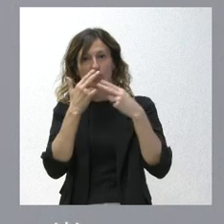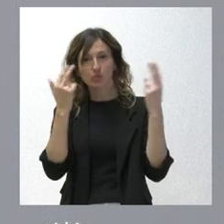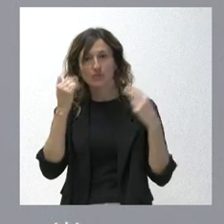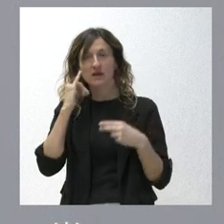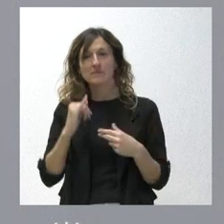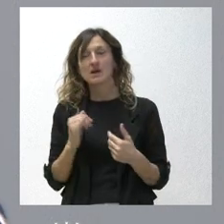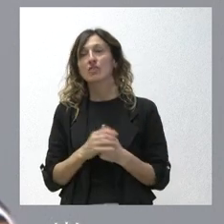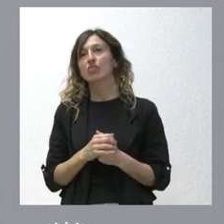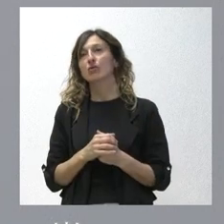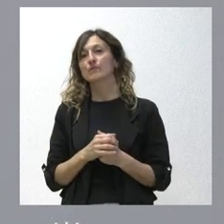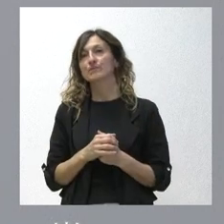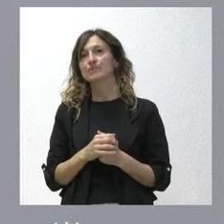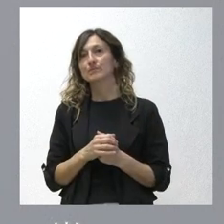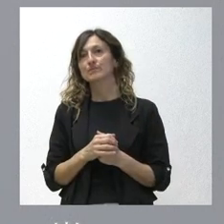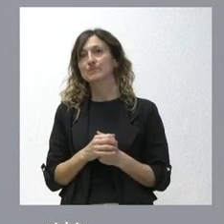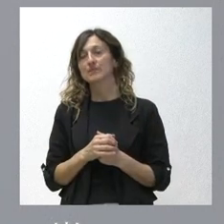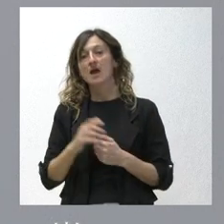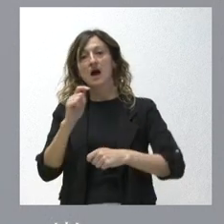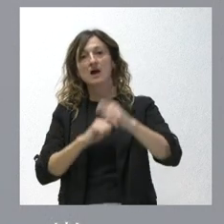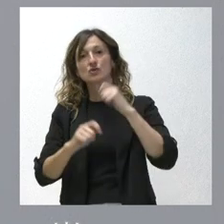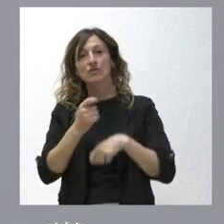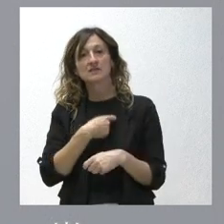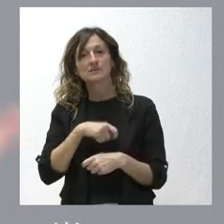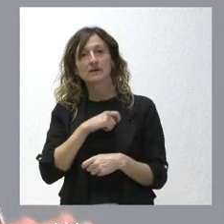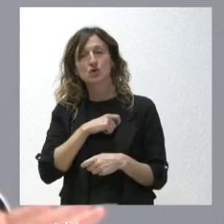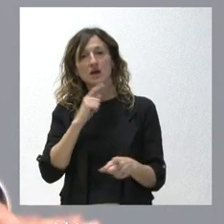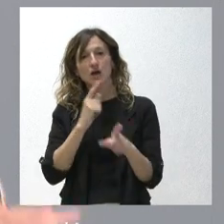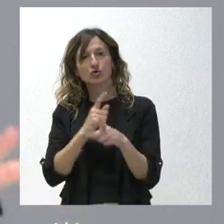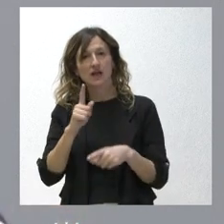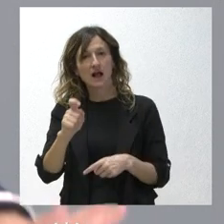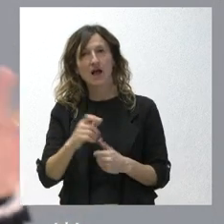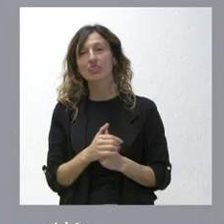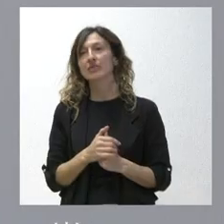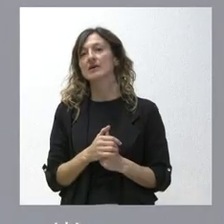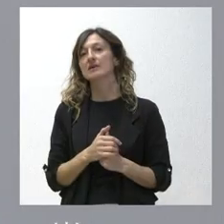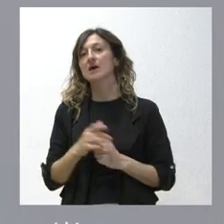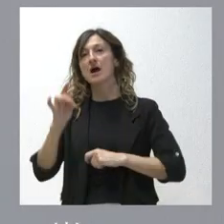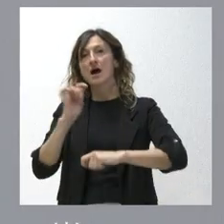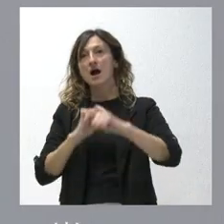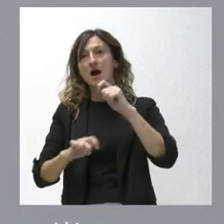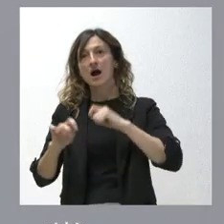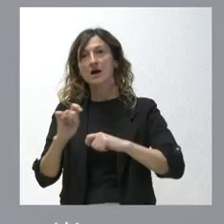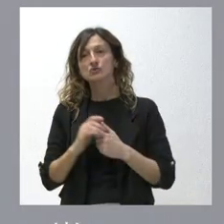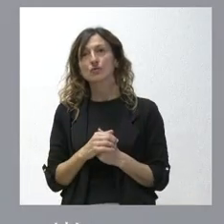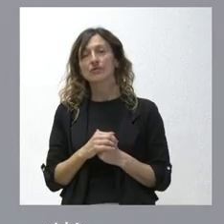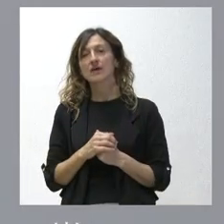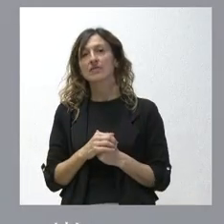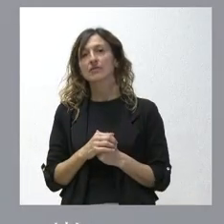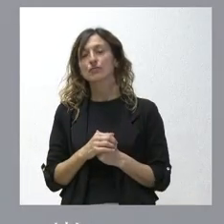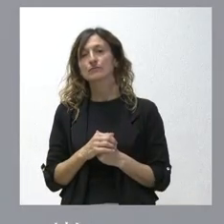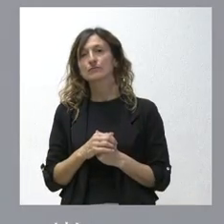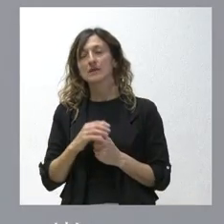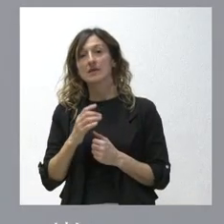la Asociación Española Española contra el Cáncer la Asociación de